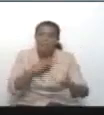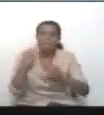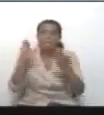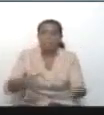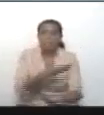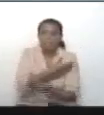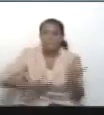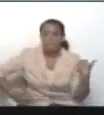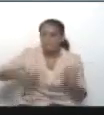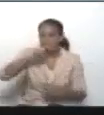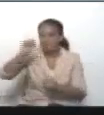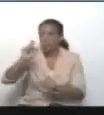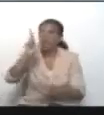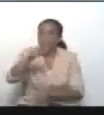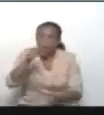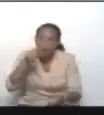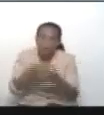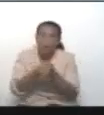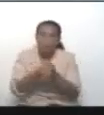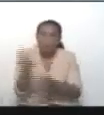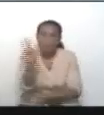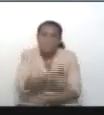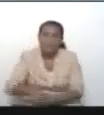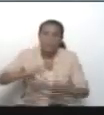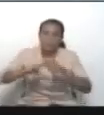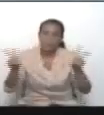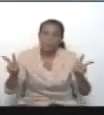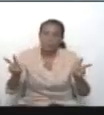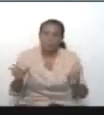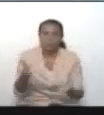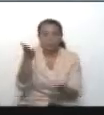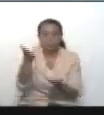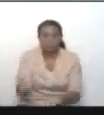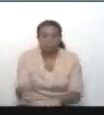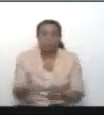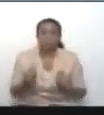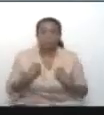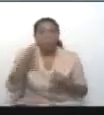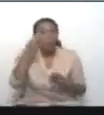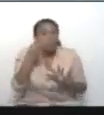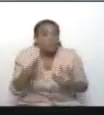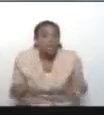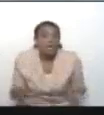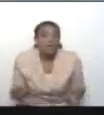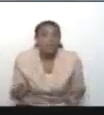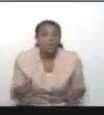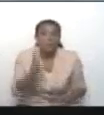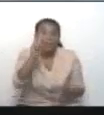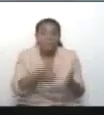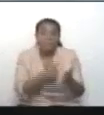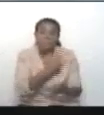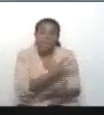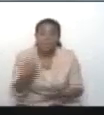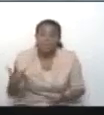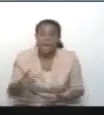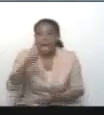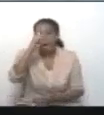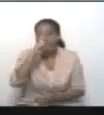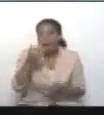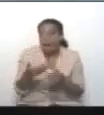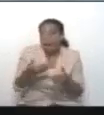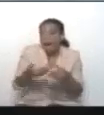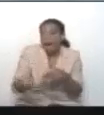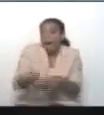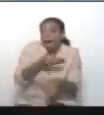atentar contra la paz del pueblo venezolano y contra su vida, por cierto, en el 2023 año preelectoral.